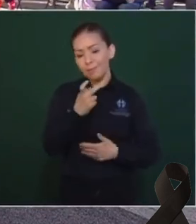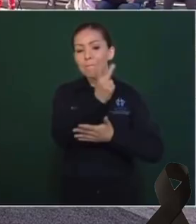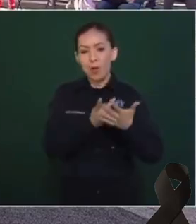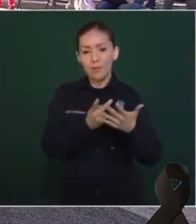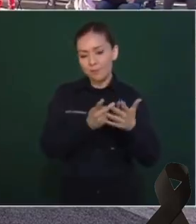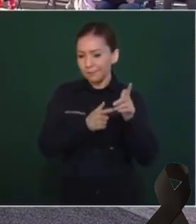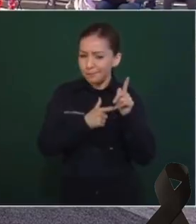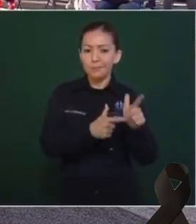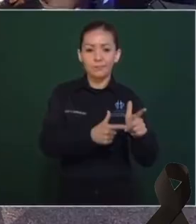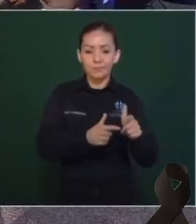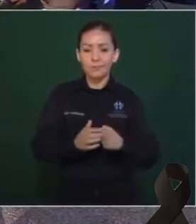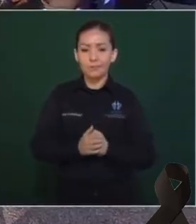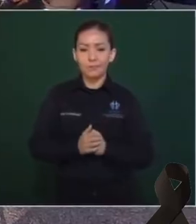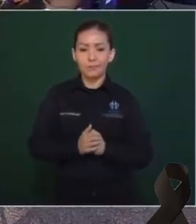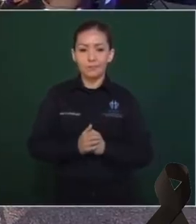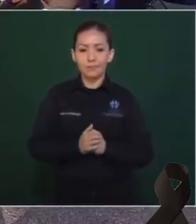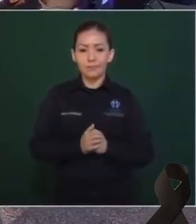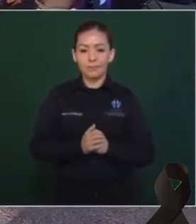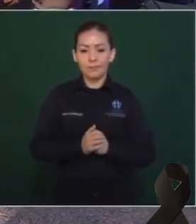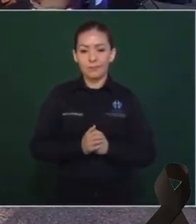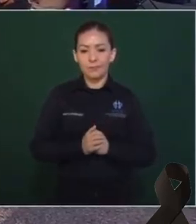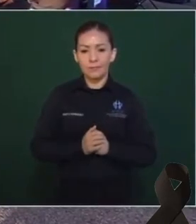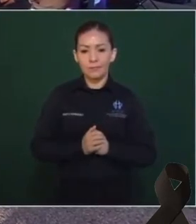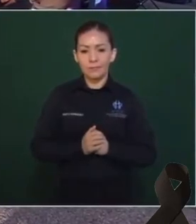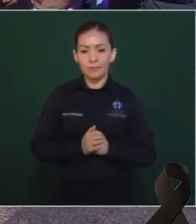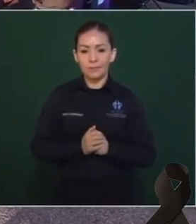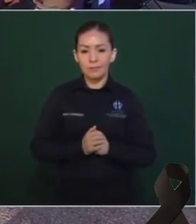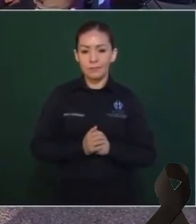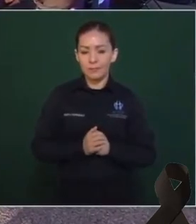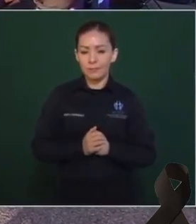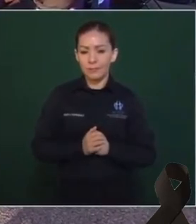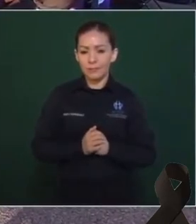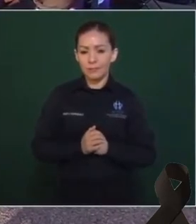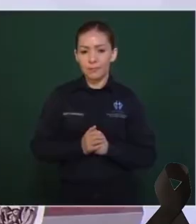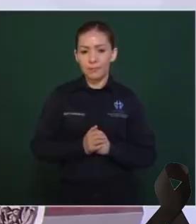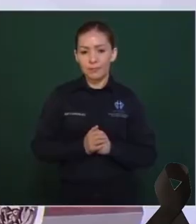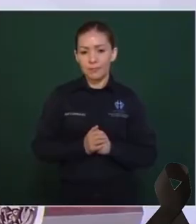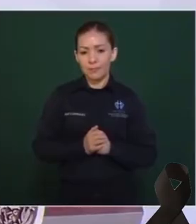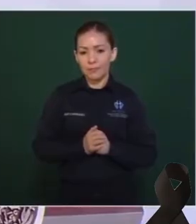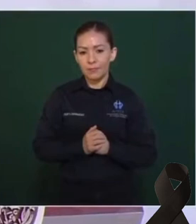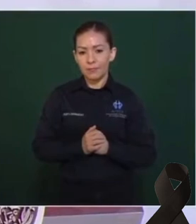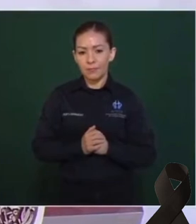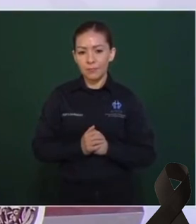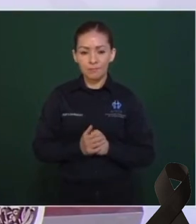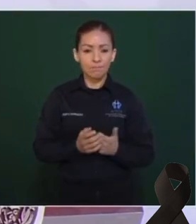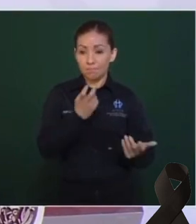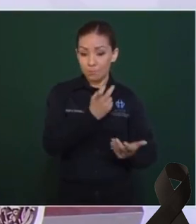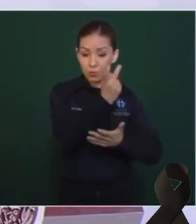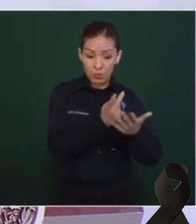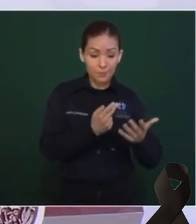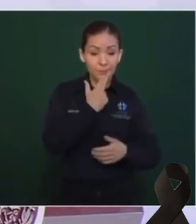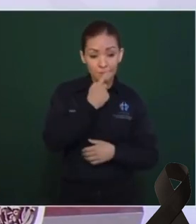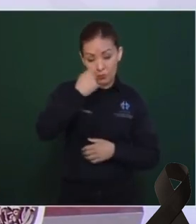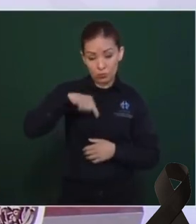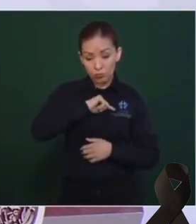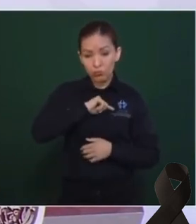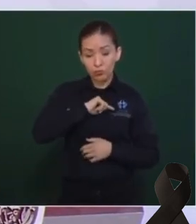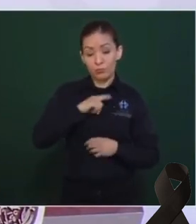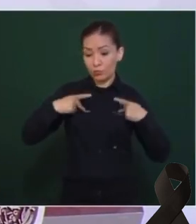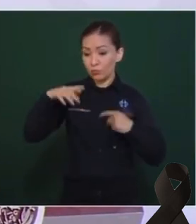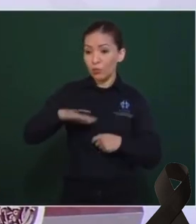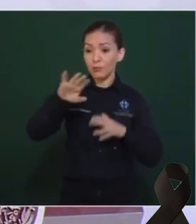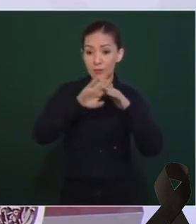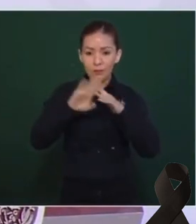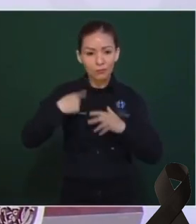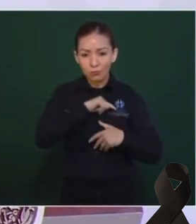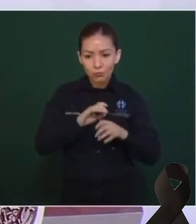permitiendo que cuidemos nosotros a los migrantes y lo vamos a seguir haciendo.